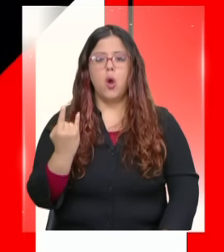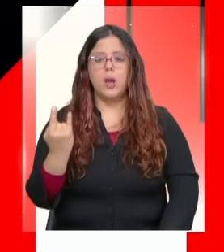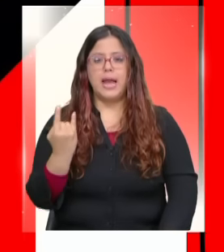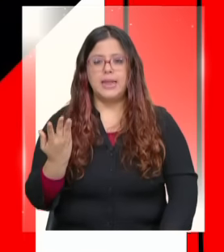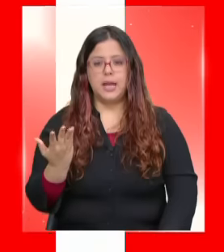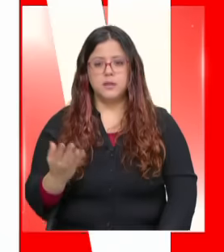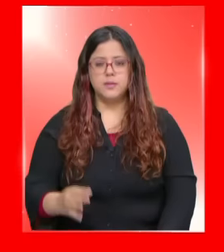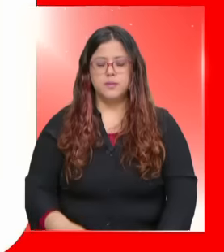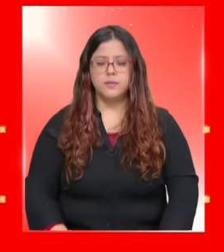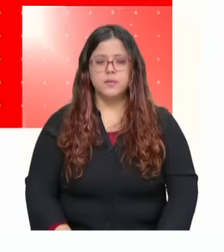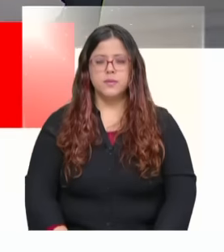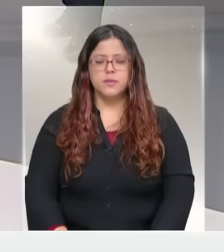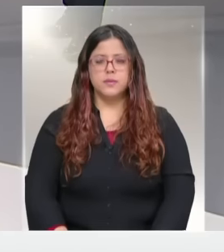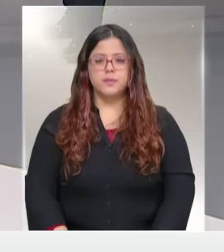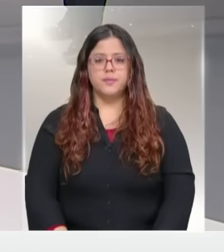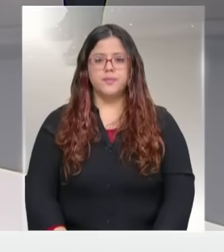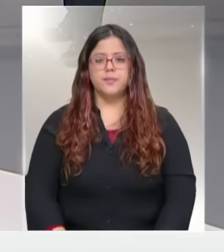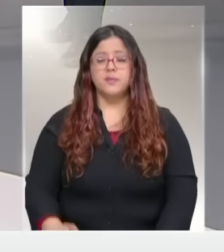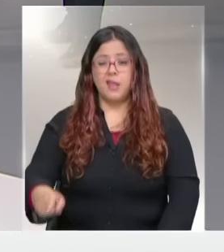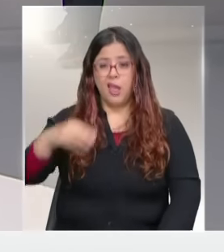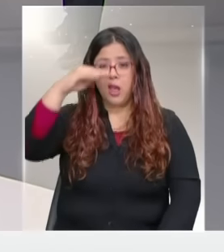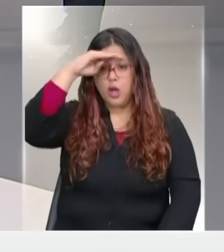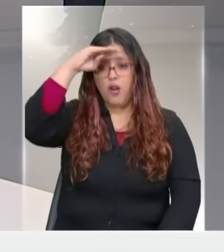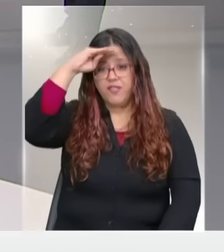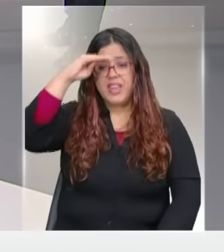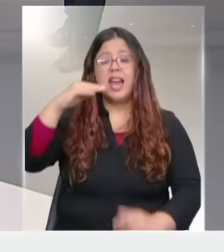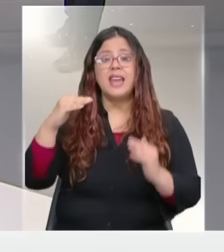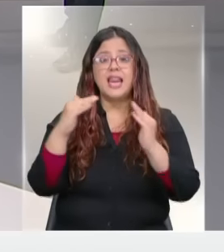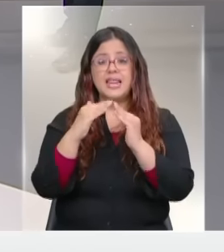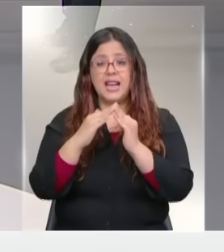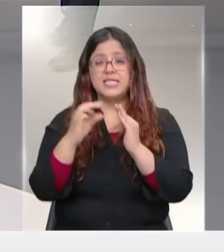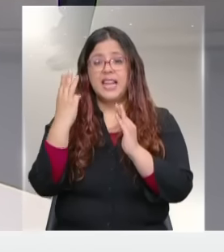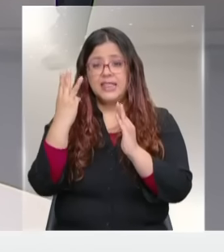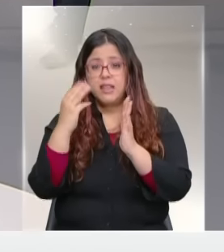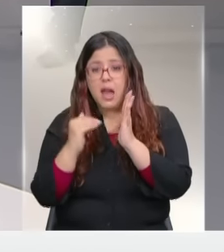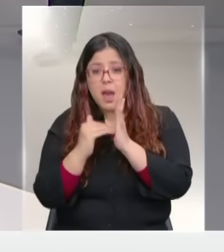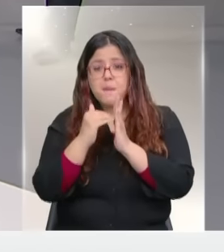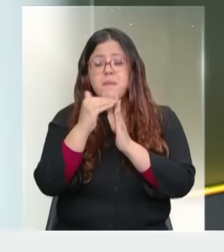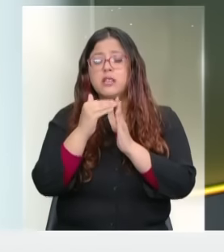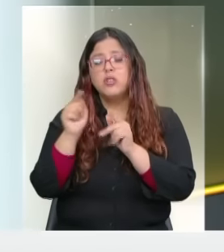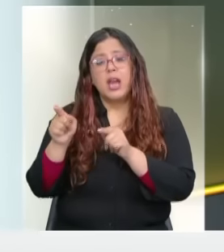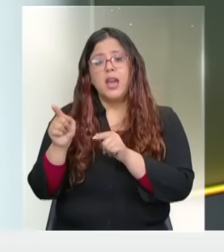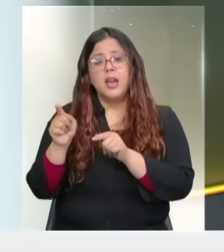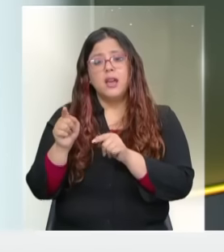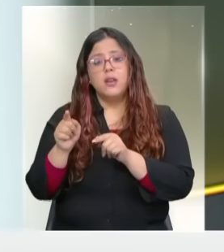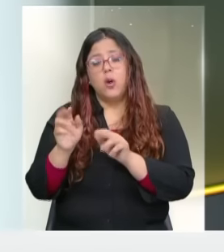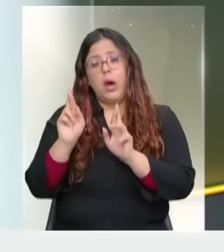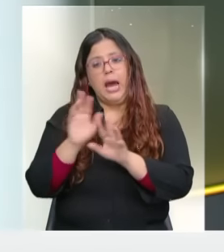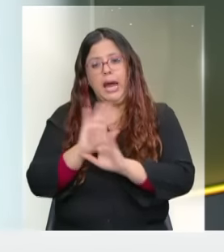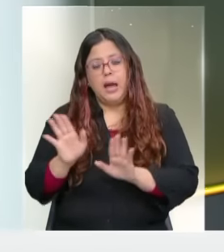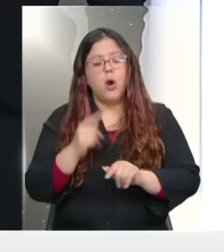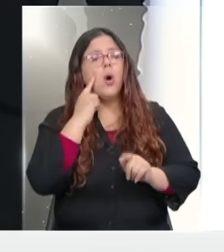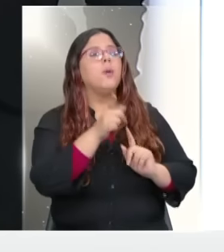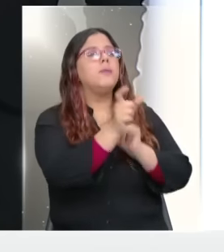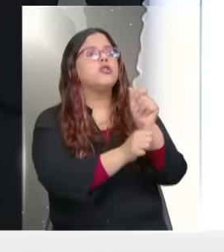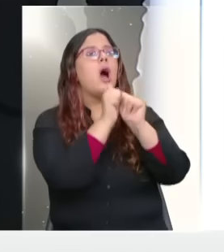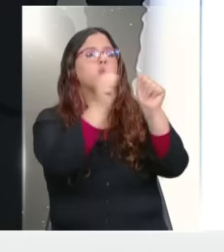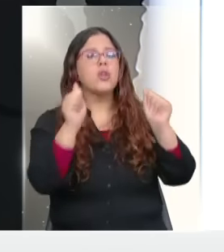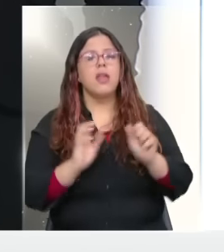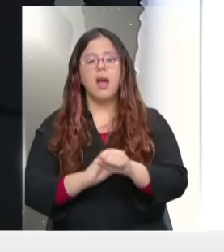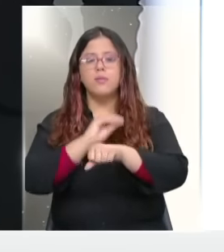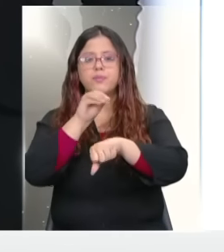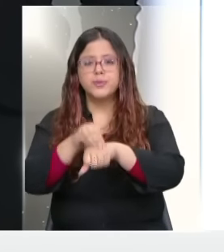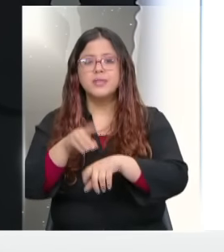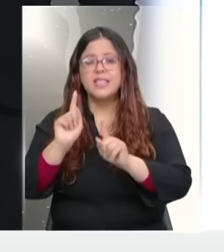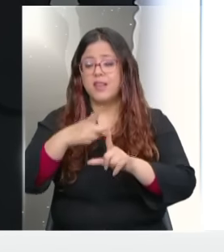Urgente. Confía en su casa de tres pisos y en que no le pasará nada. Digamos que la autoridad que hizo la recomendación